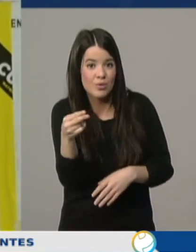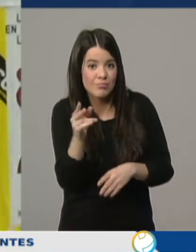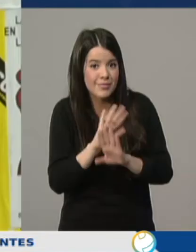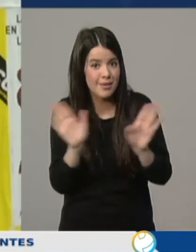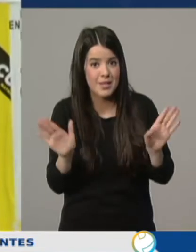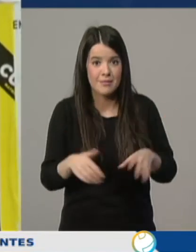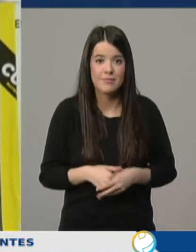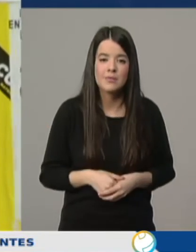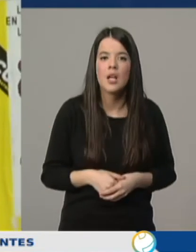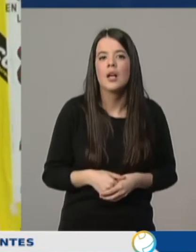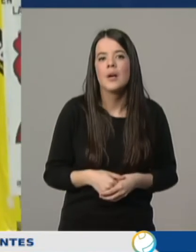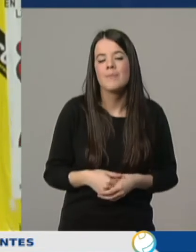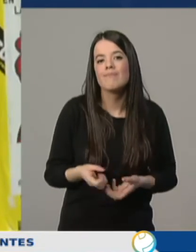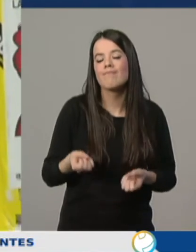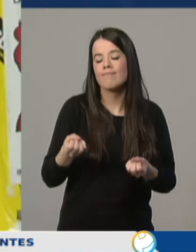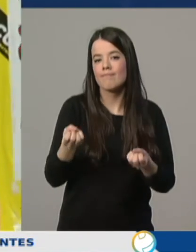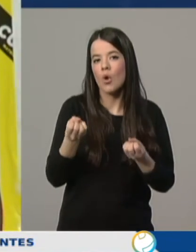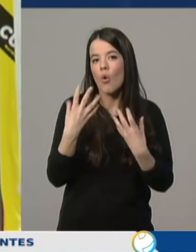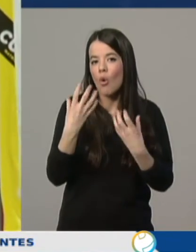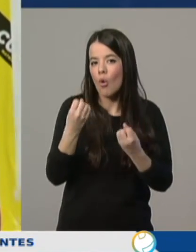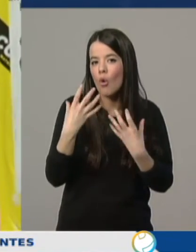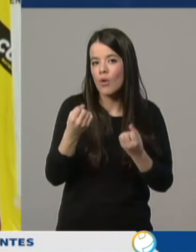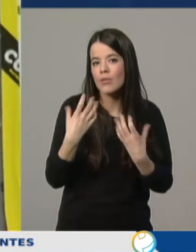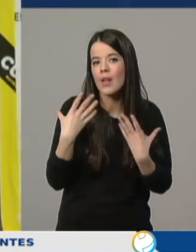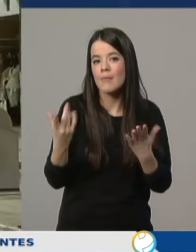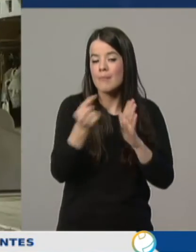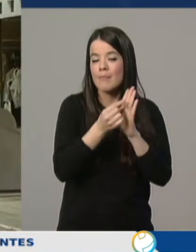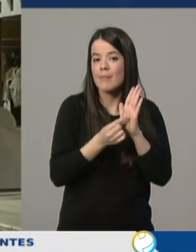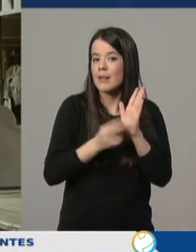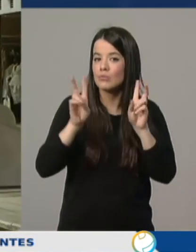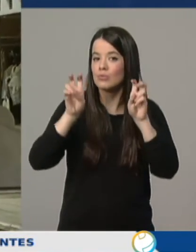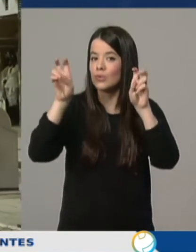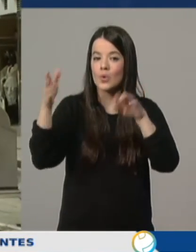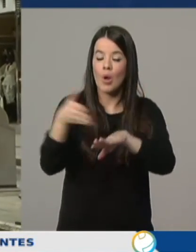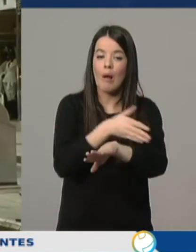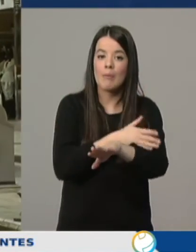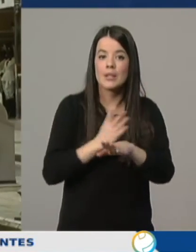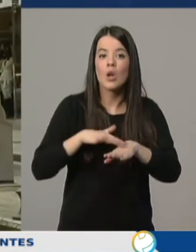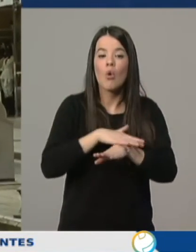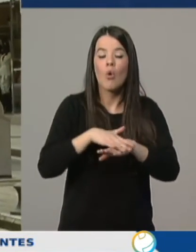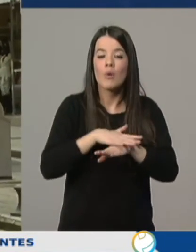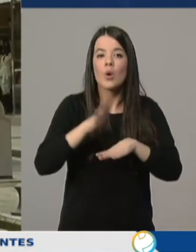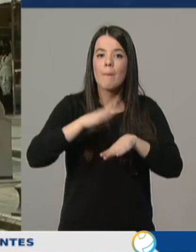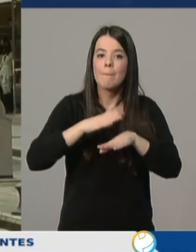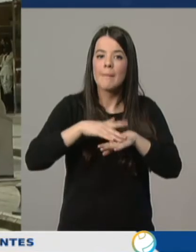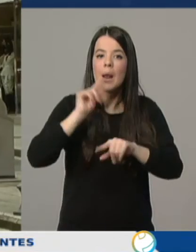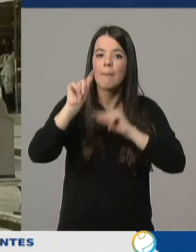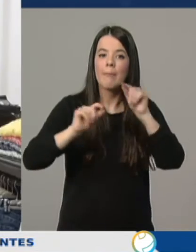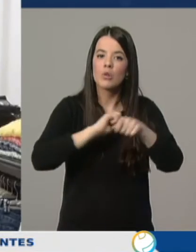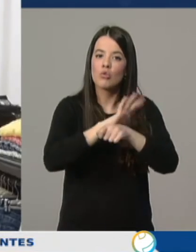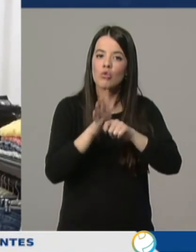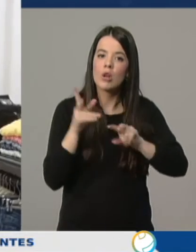Así nos lo contaban minutos antes de conocerse las nuevas medidas implantadas por el Gobierno para hacer frente al coronavirus.